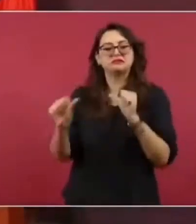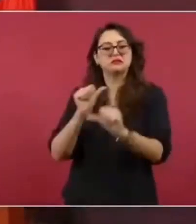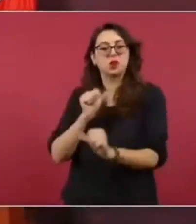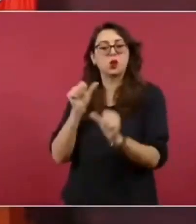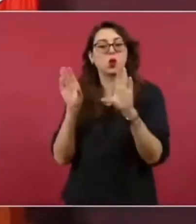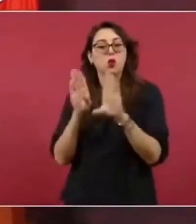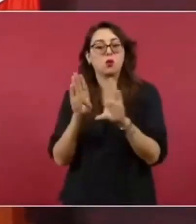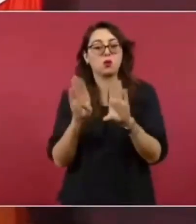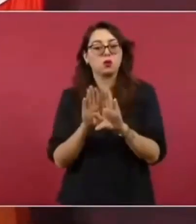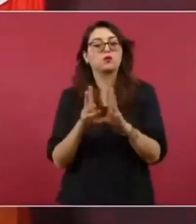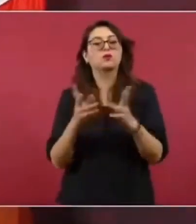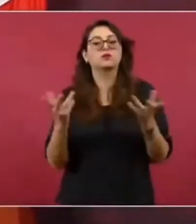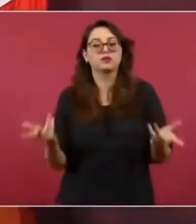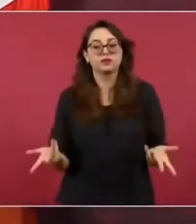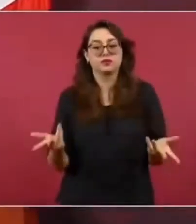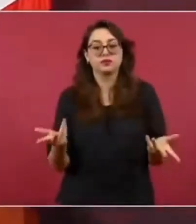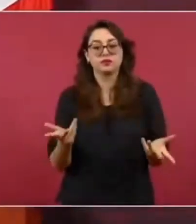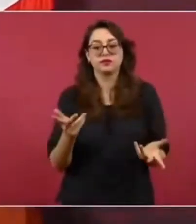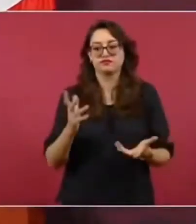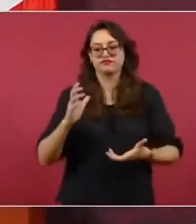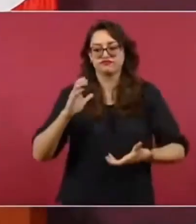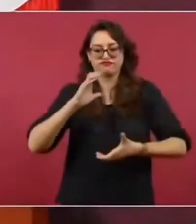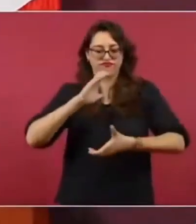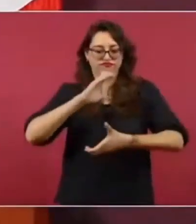cuando se constituyó el PRIAN